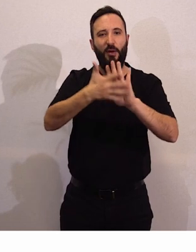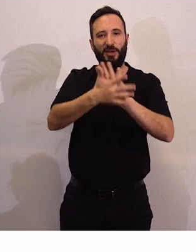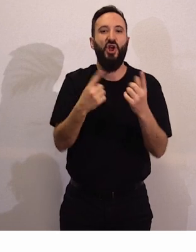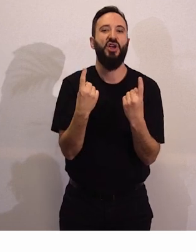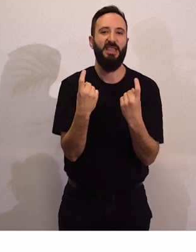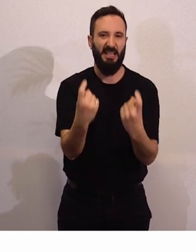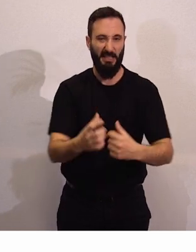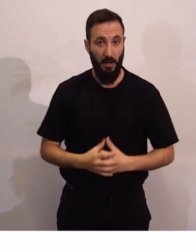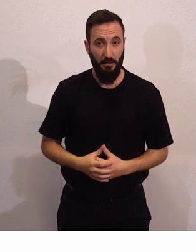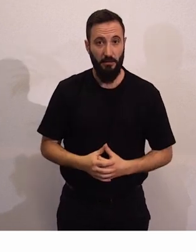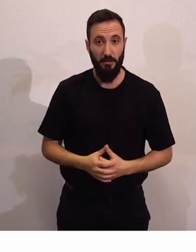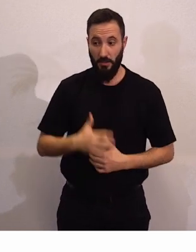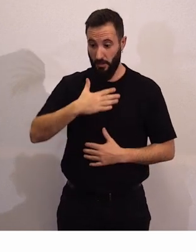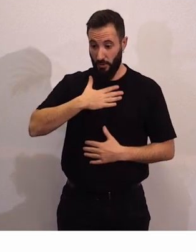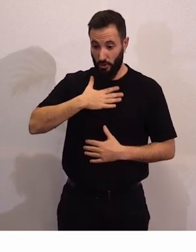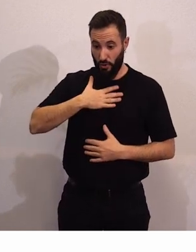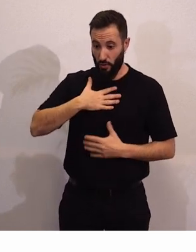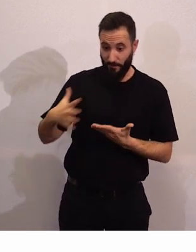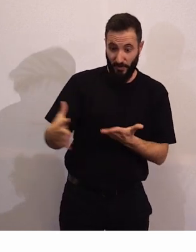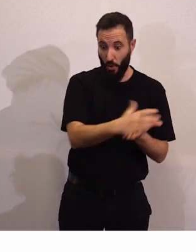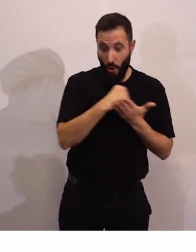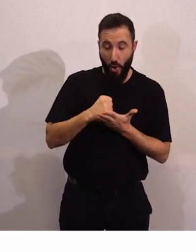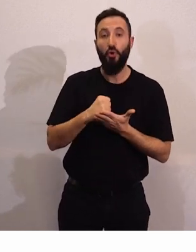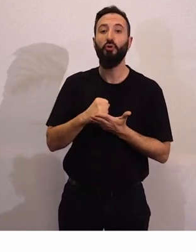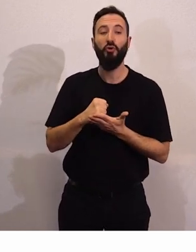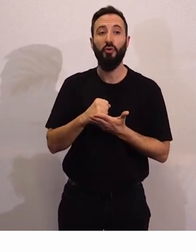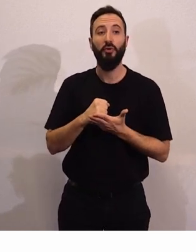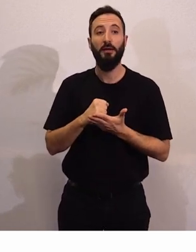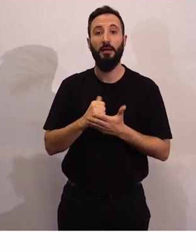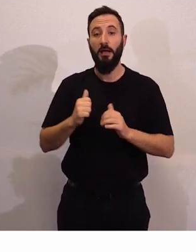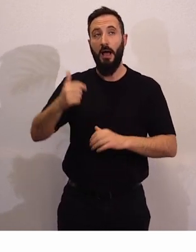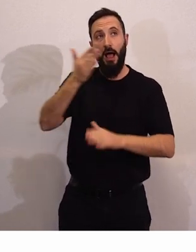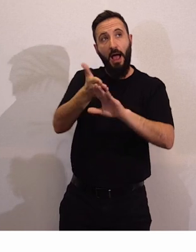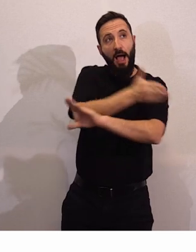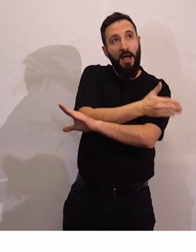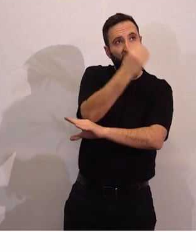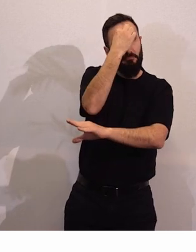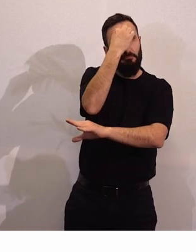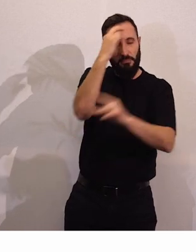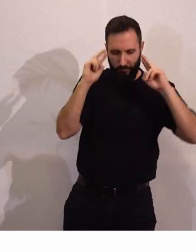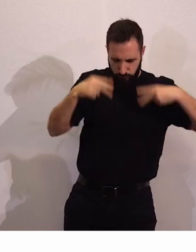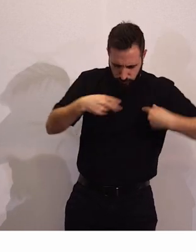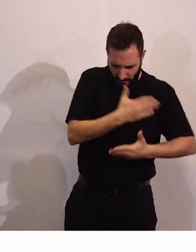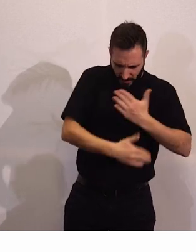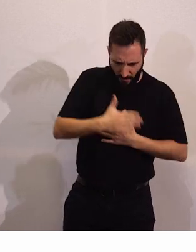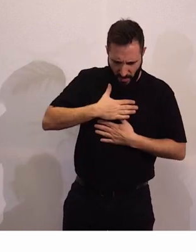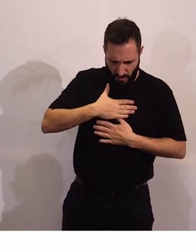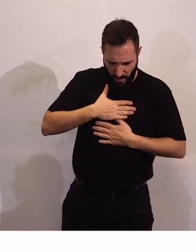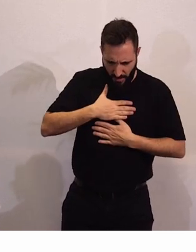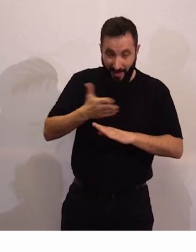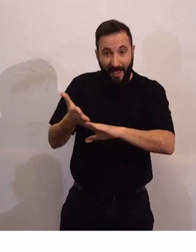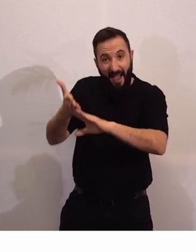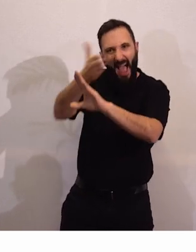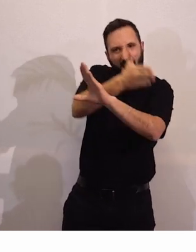lengua de signos. Y yo todo esto, antes de tomar conciencia de mi propia discapacidad, lo